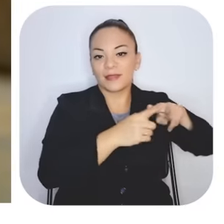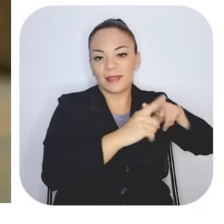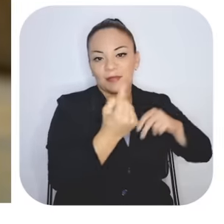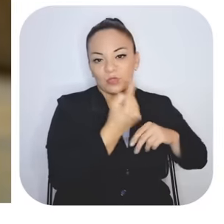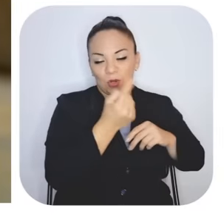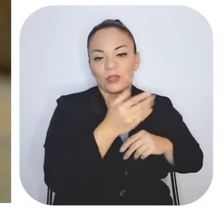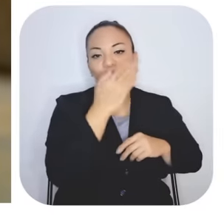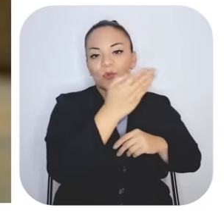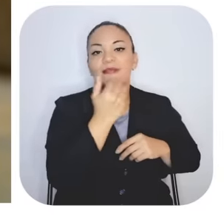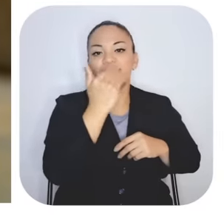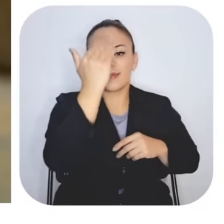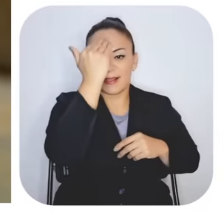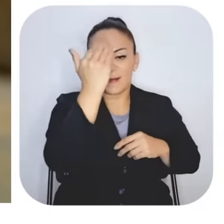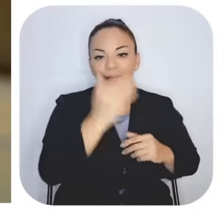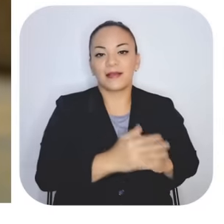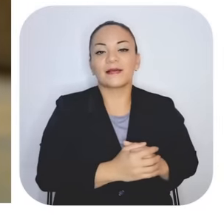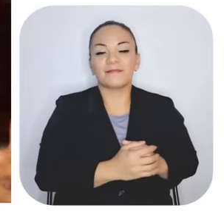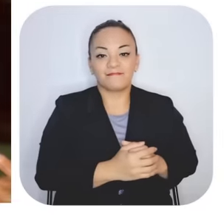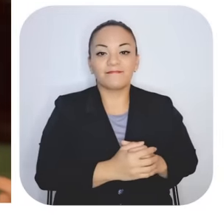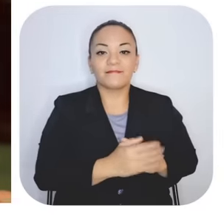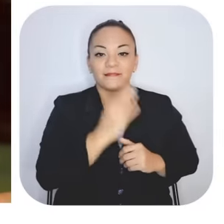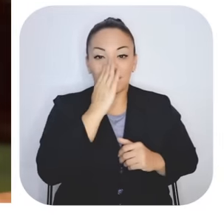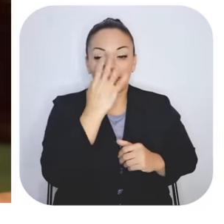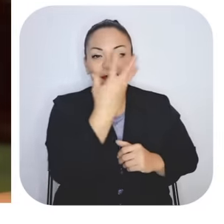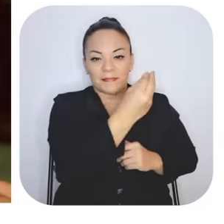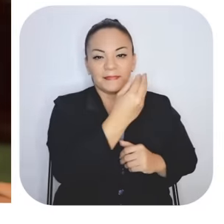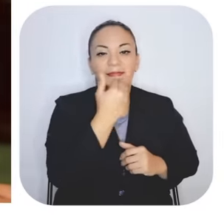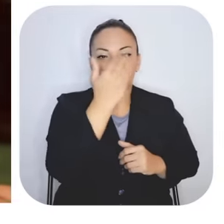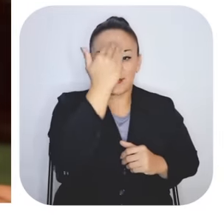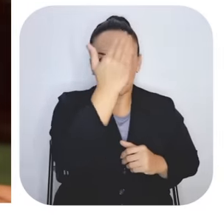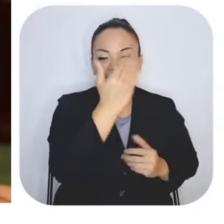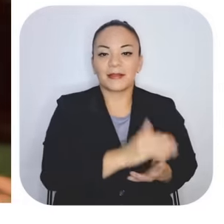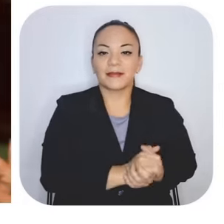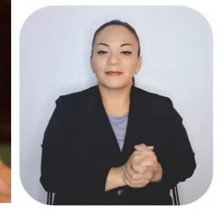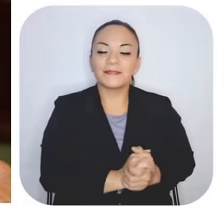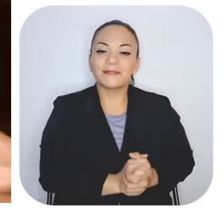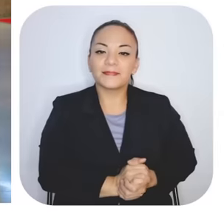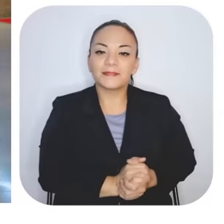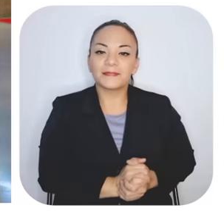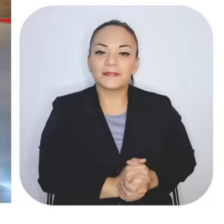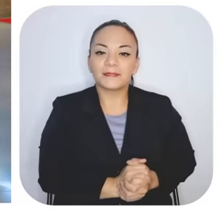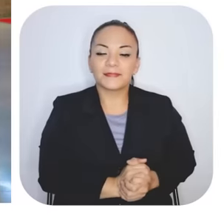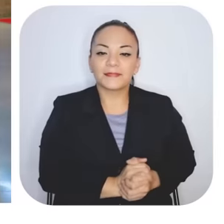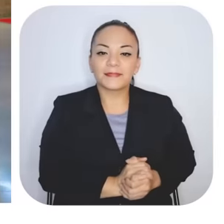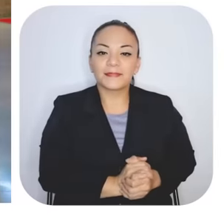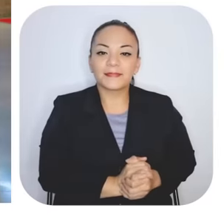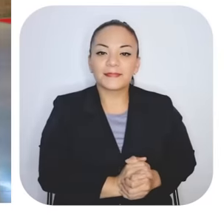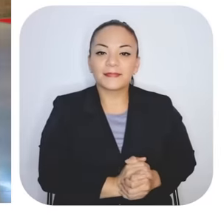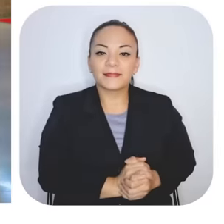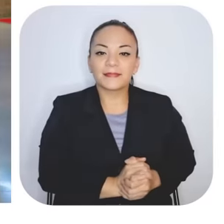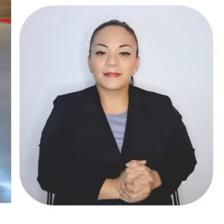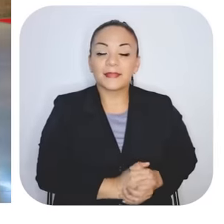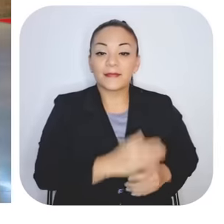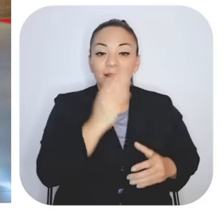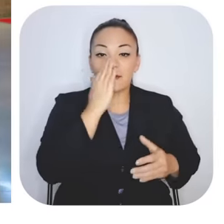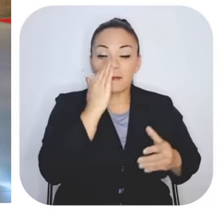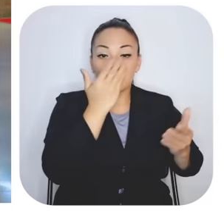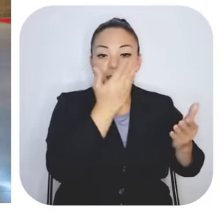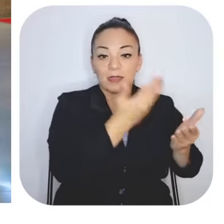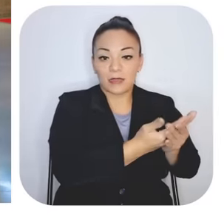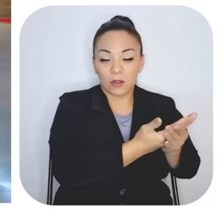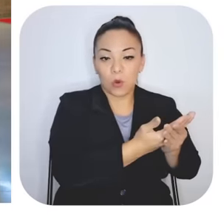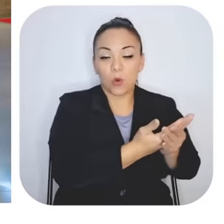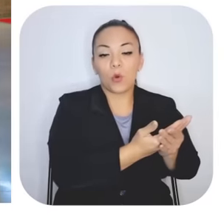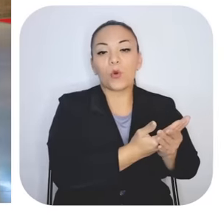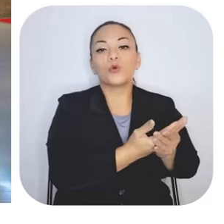sola. Me fui para Talamanca y mi mamá ese día salió para Talamanca. Entonces, mi mamá llegó ahí. Yo me quedé con un señor que